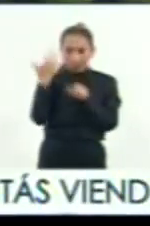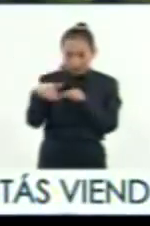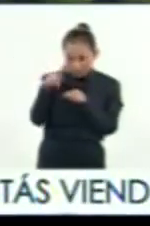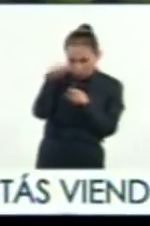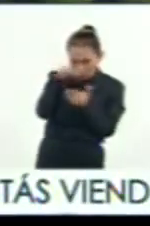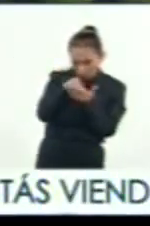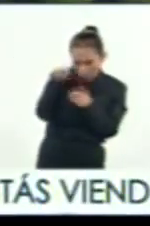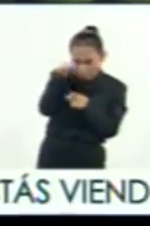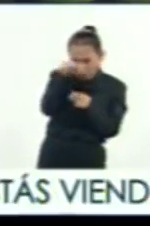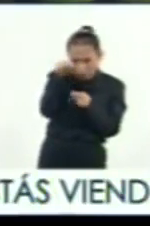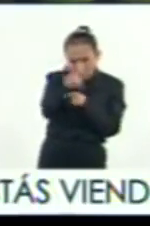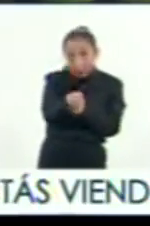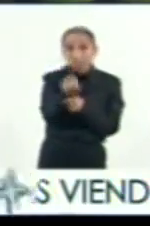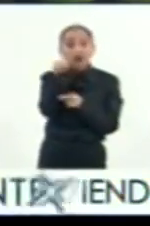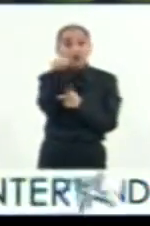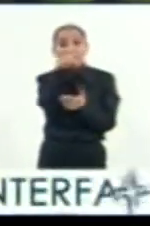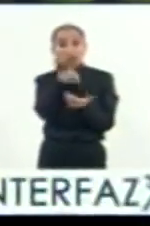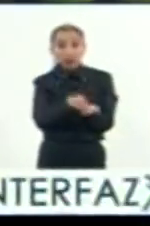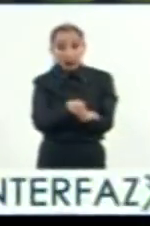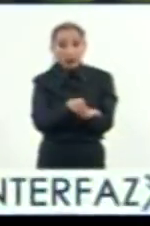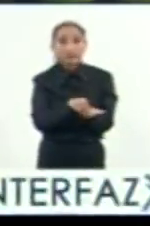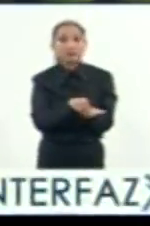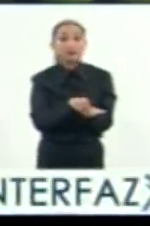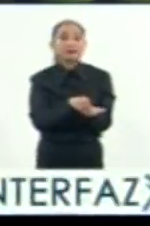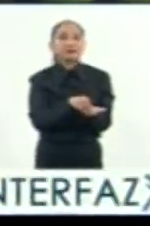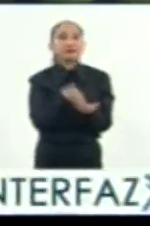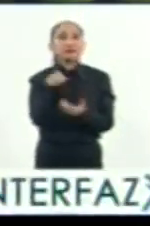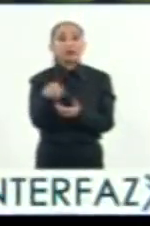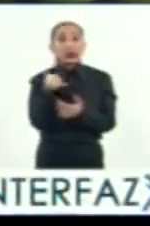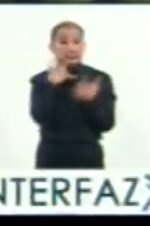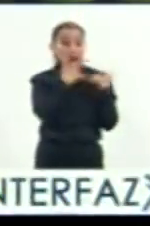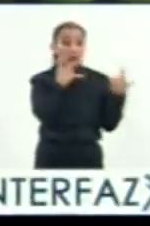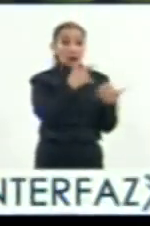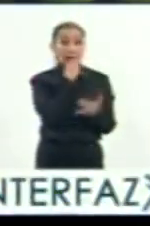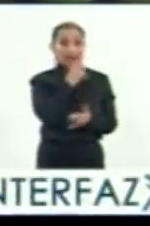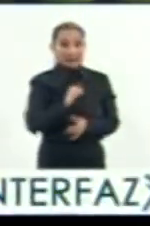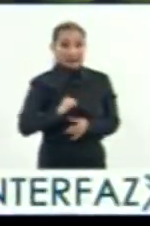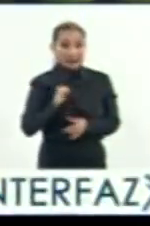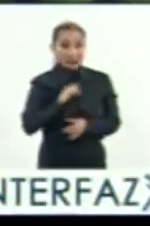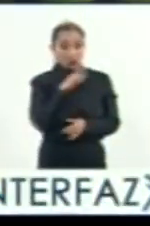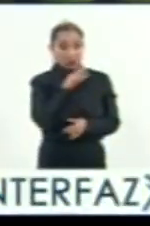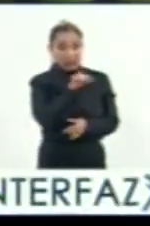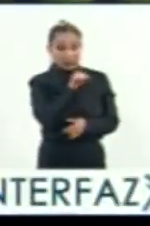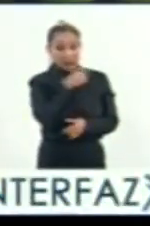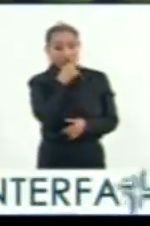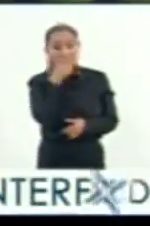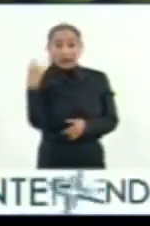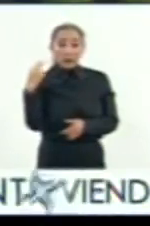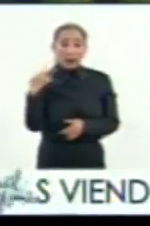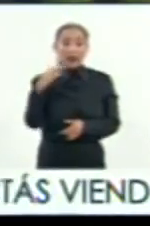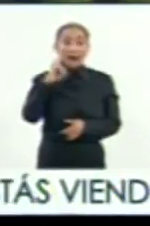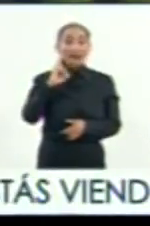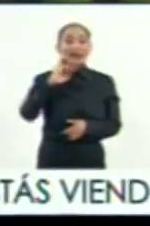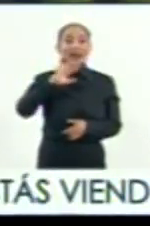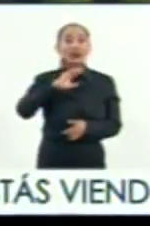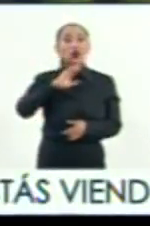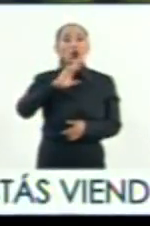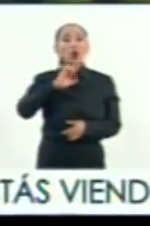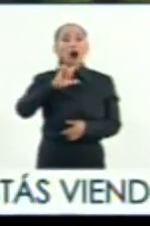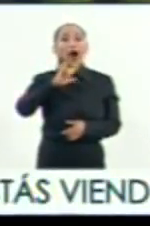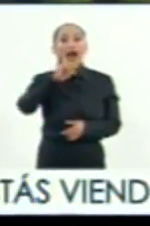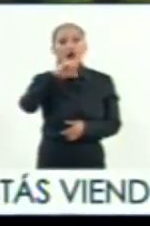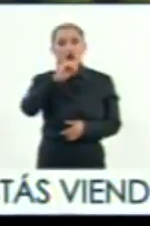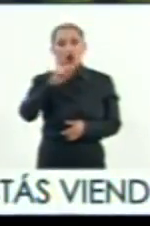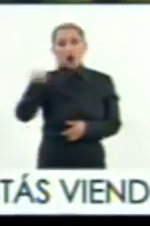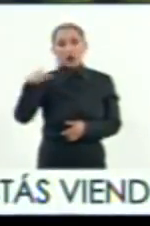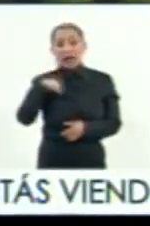este punto porque este punto, las crónicas del siglo XVI dicen que llamaba Itcualco y donde había